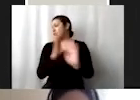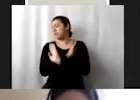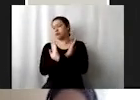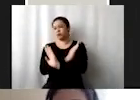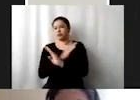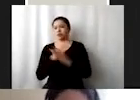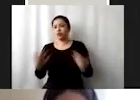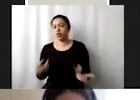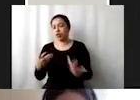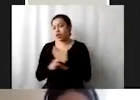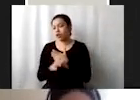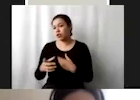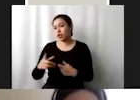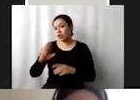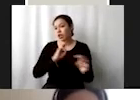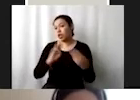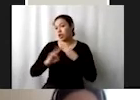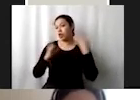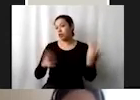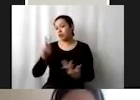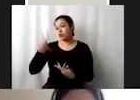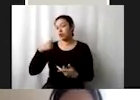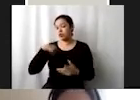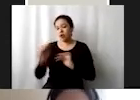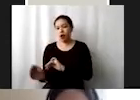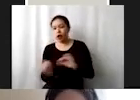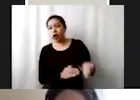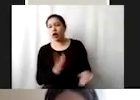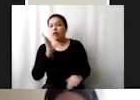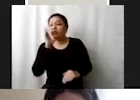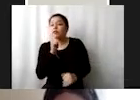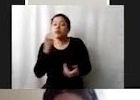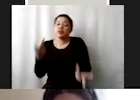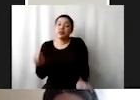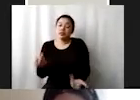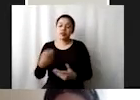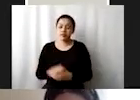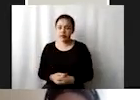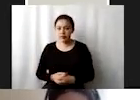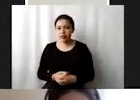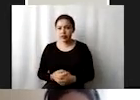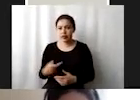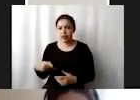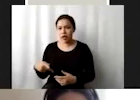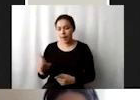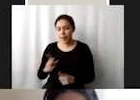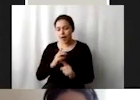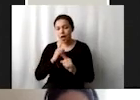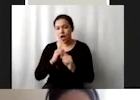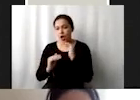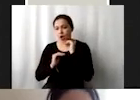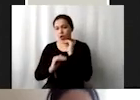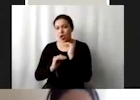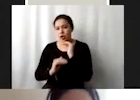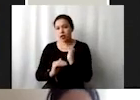realidades de nuestro mundo que no podemos dejar de lado pero que se siguen de alguna forma limitando por el